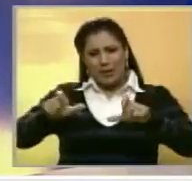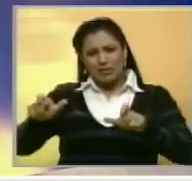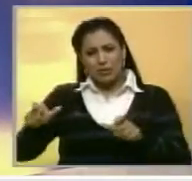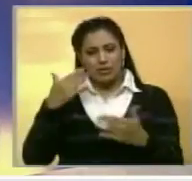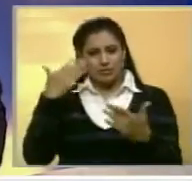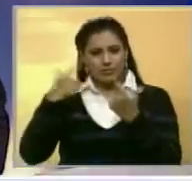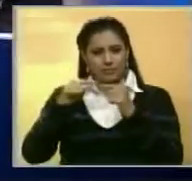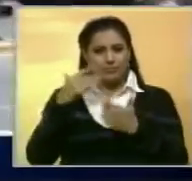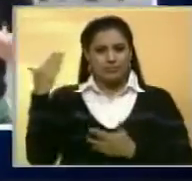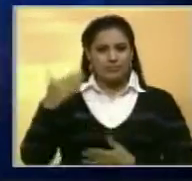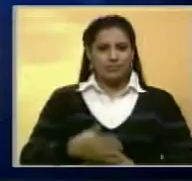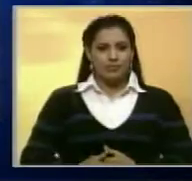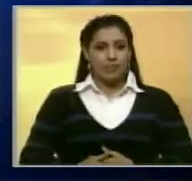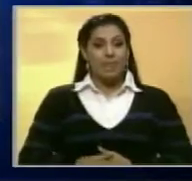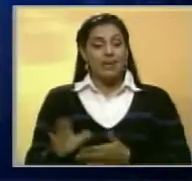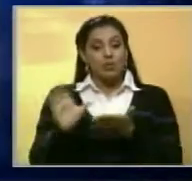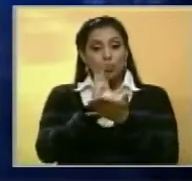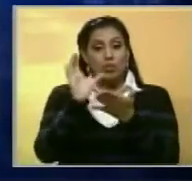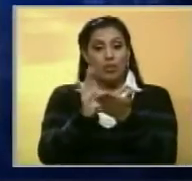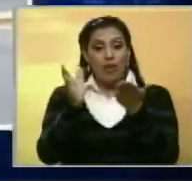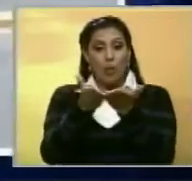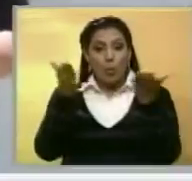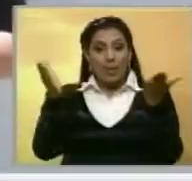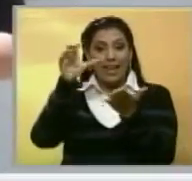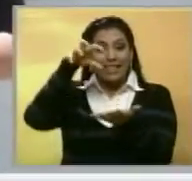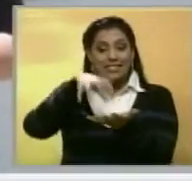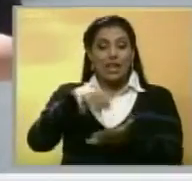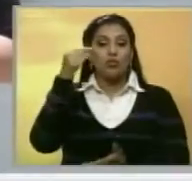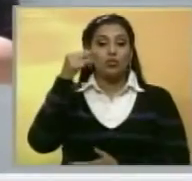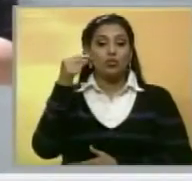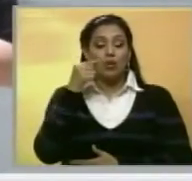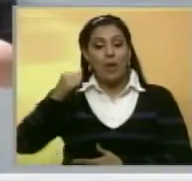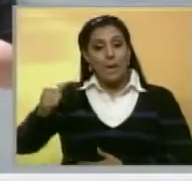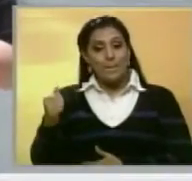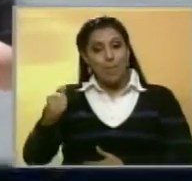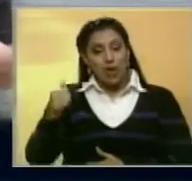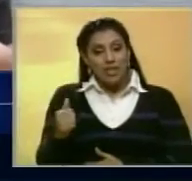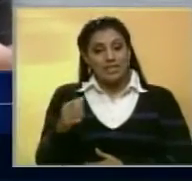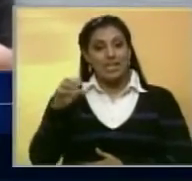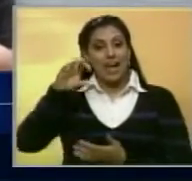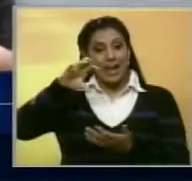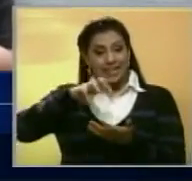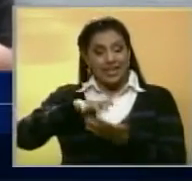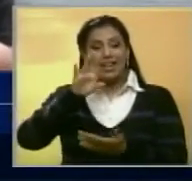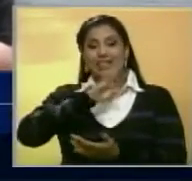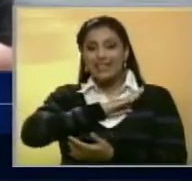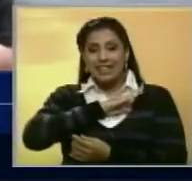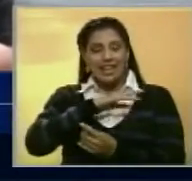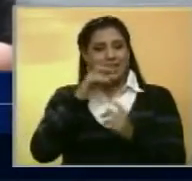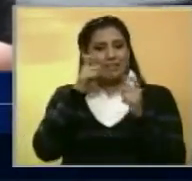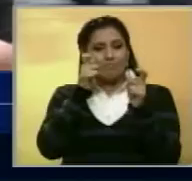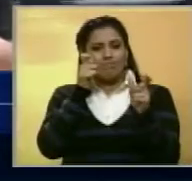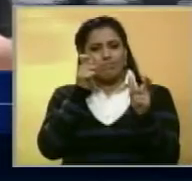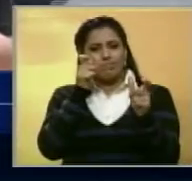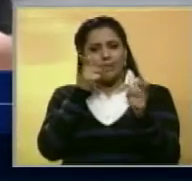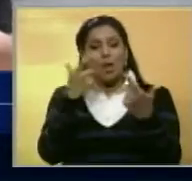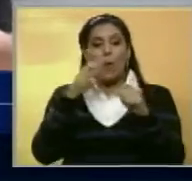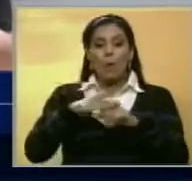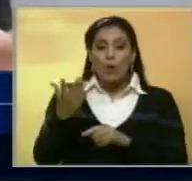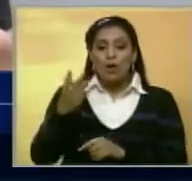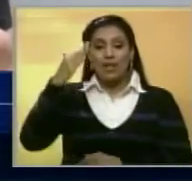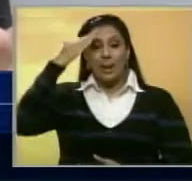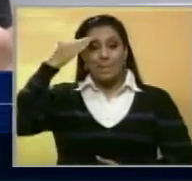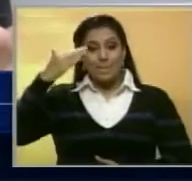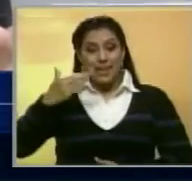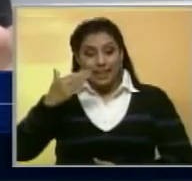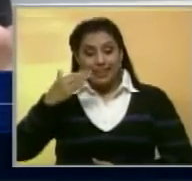reporte. Adelante. En la ciudad de Cumaná, Estado Sucre, los cuerpos policiales regionales se encuentran acuartelados, mientras que la